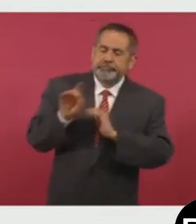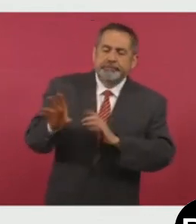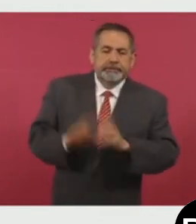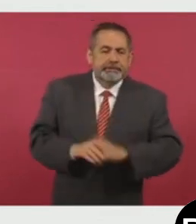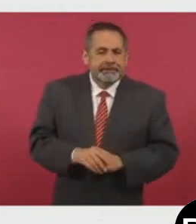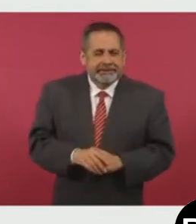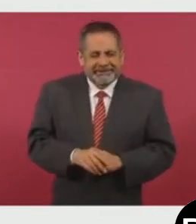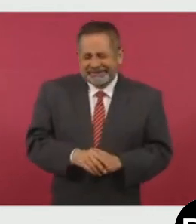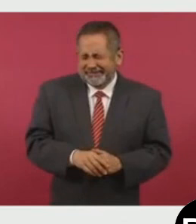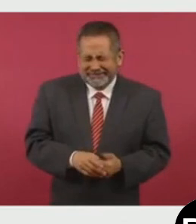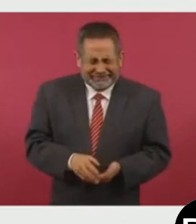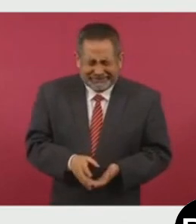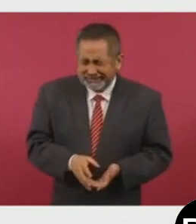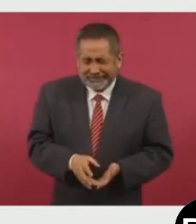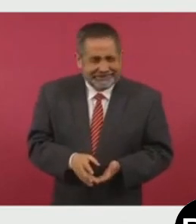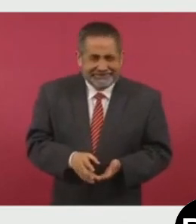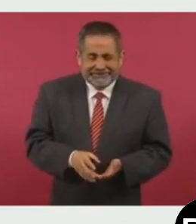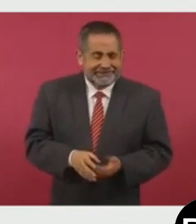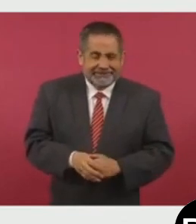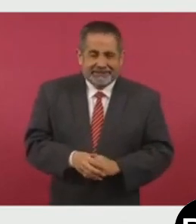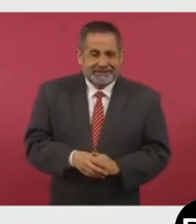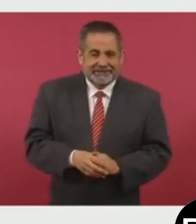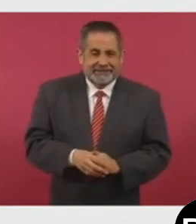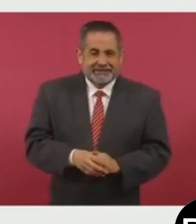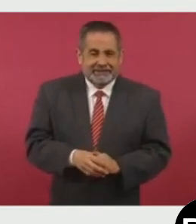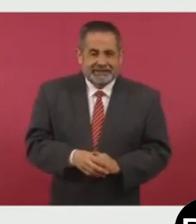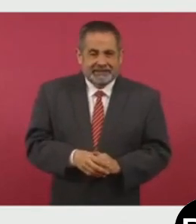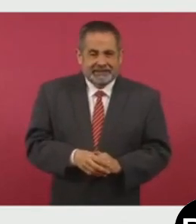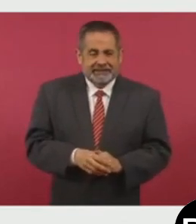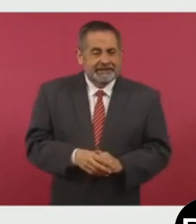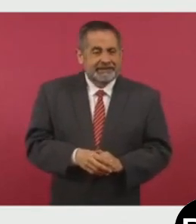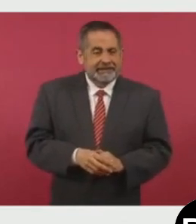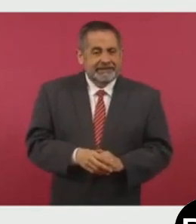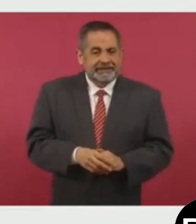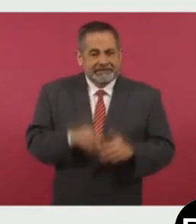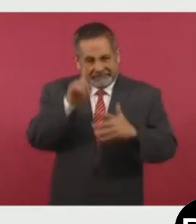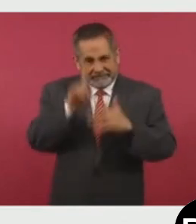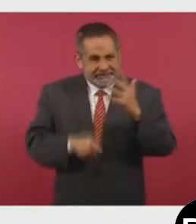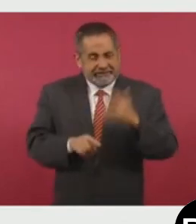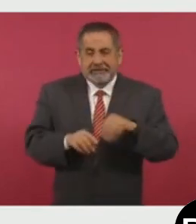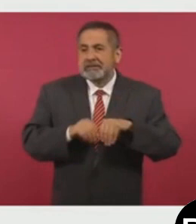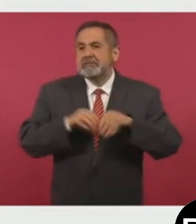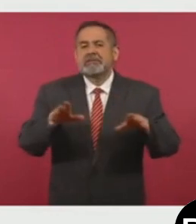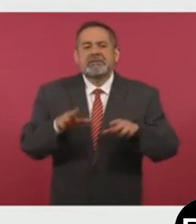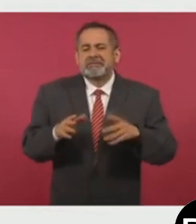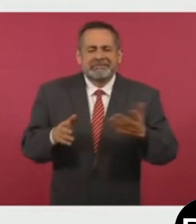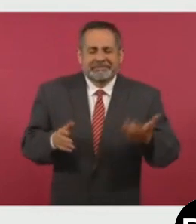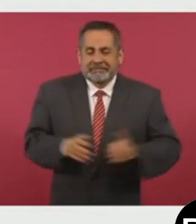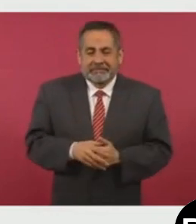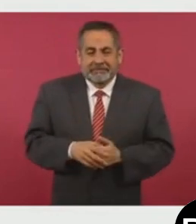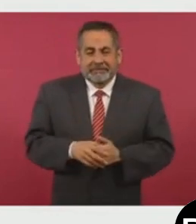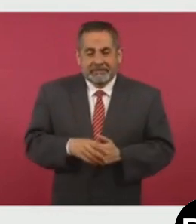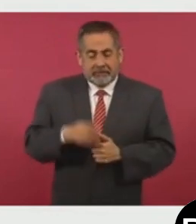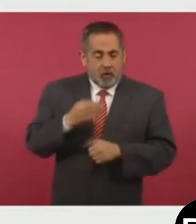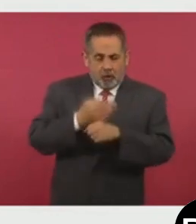Todo esto lo hacemos o se da a conocer para la